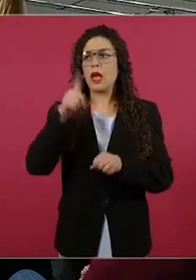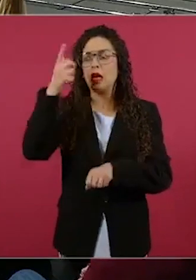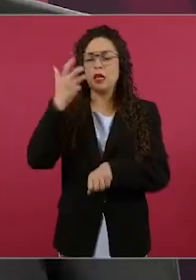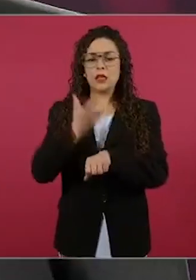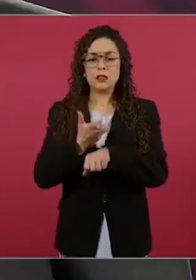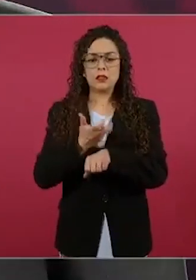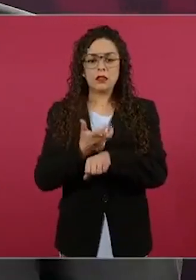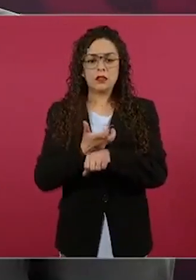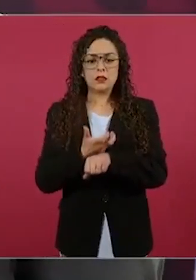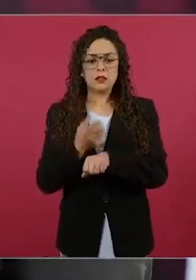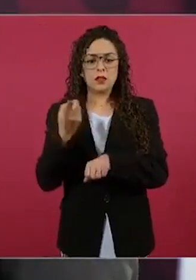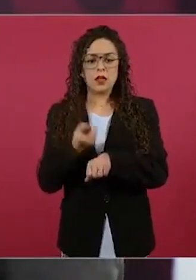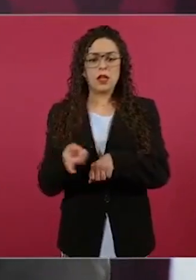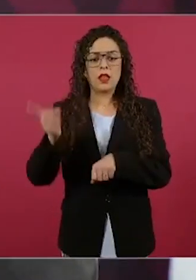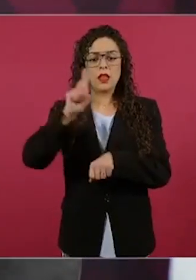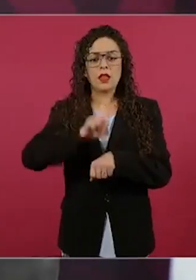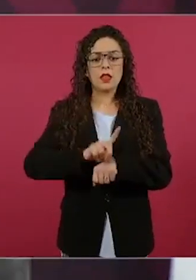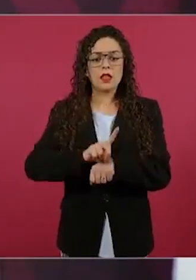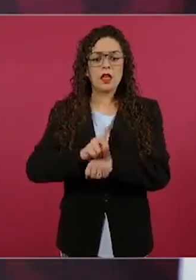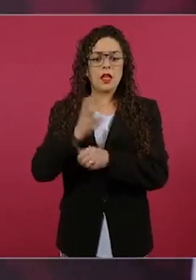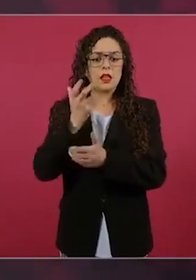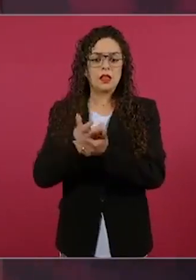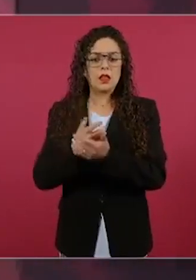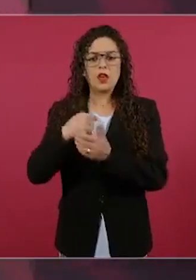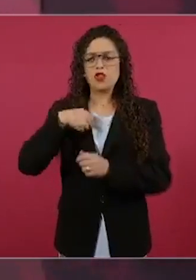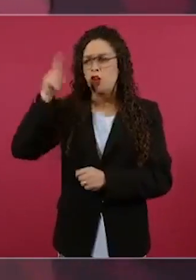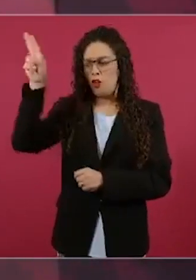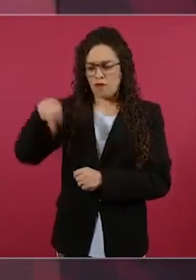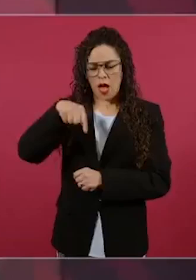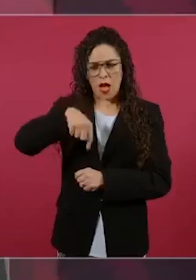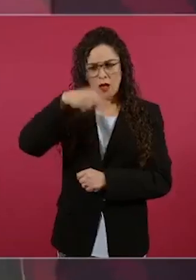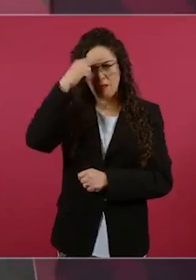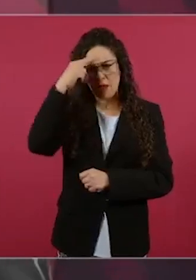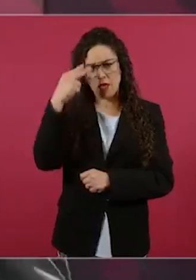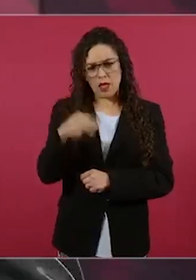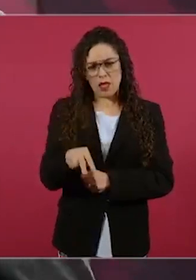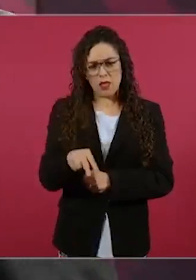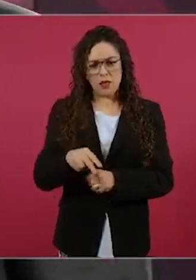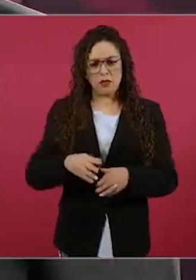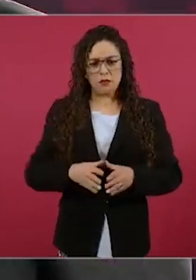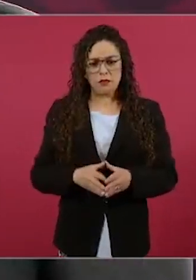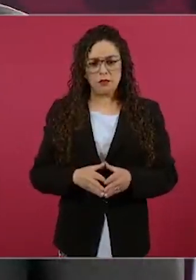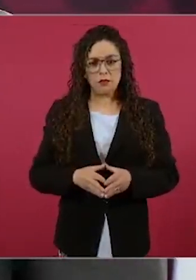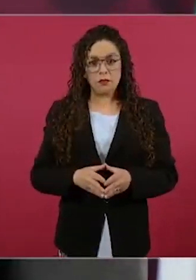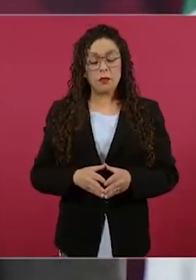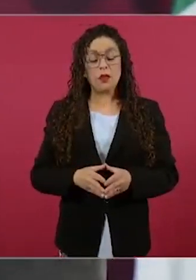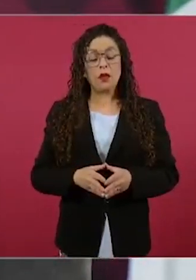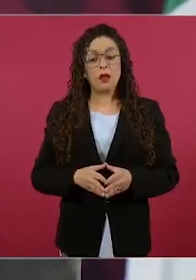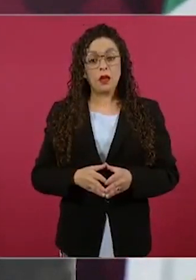vine aquí, o sea, que ya vivía allá